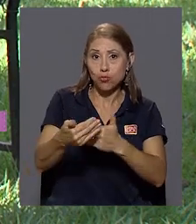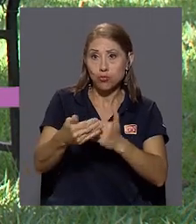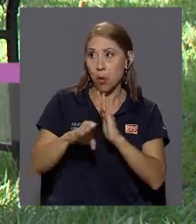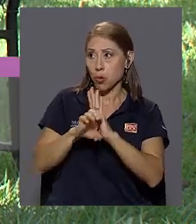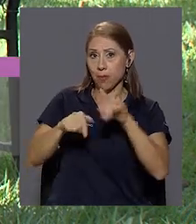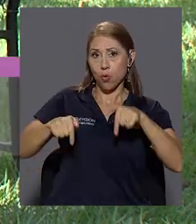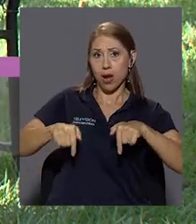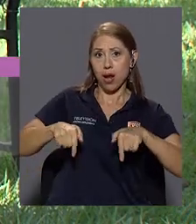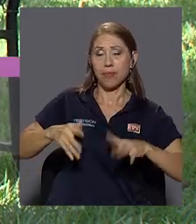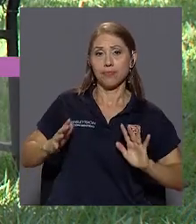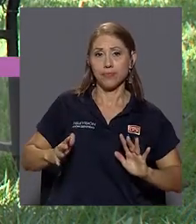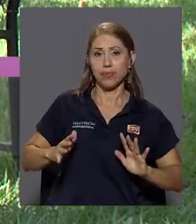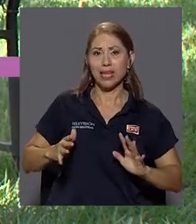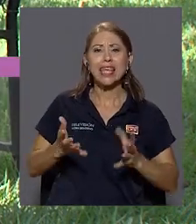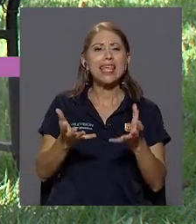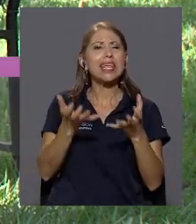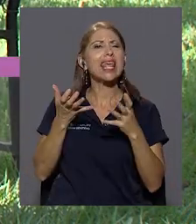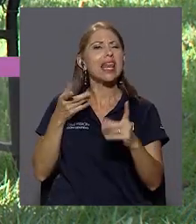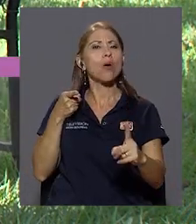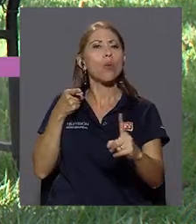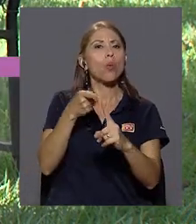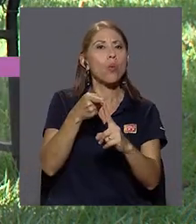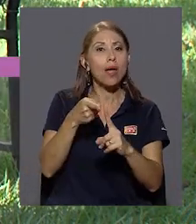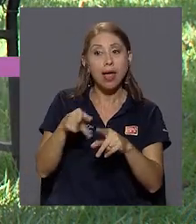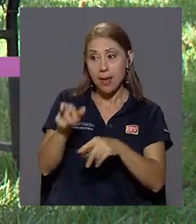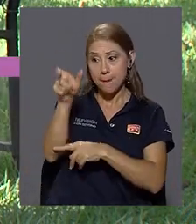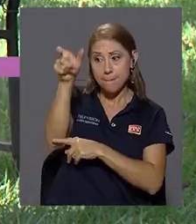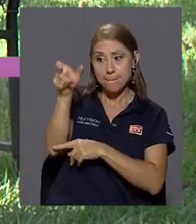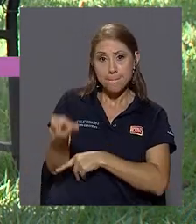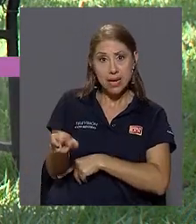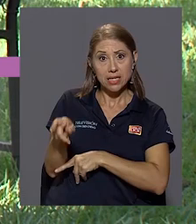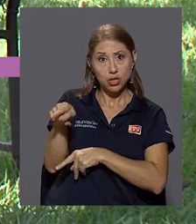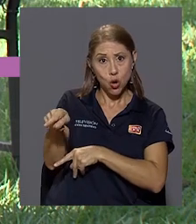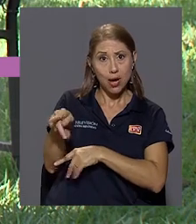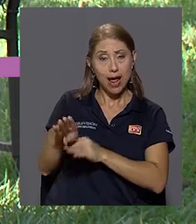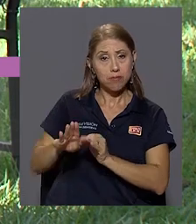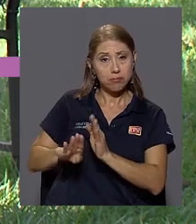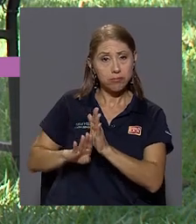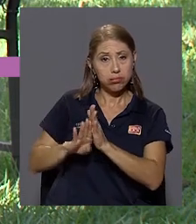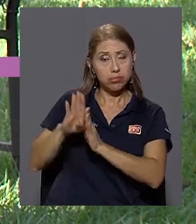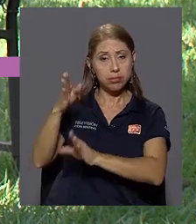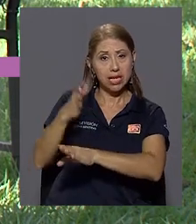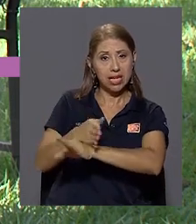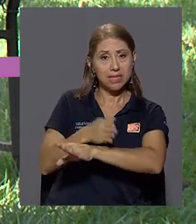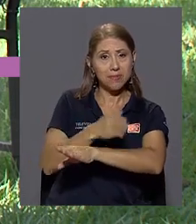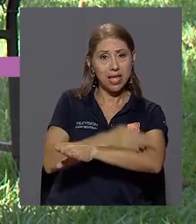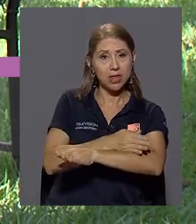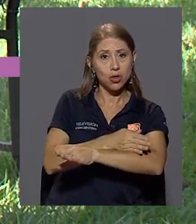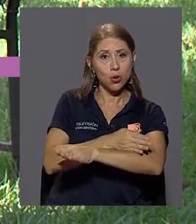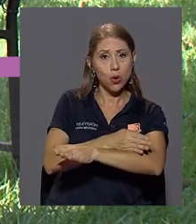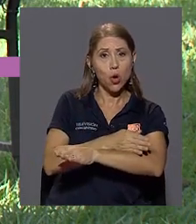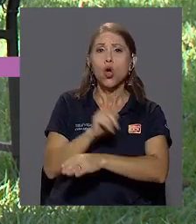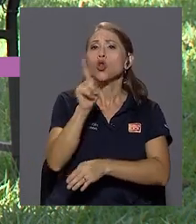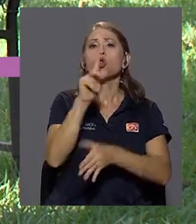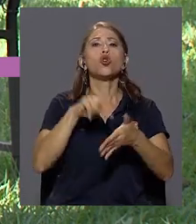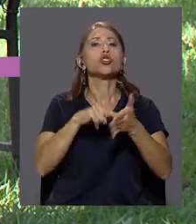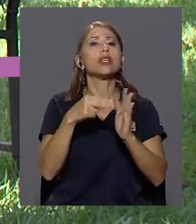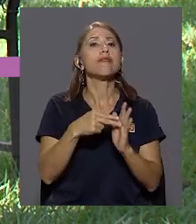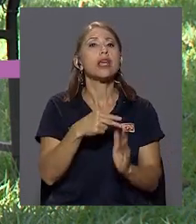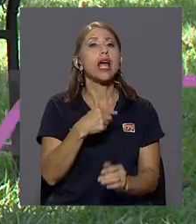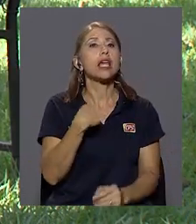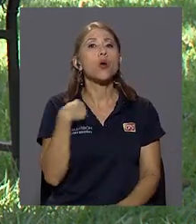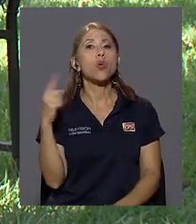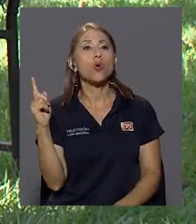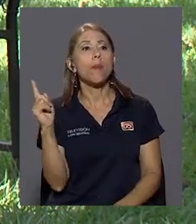caso es nuestro, lo que busca es el crecimiento de la persona. Entonces no es una cuestión de aislarse por